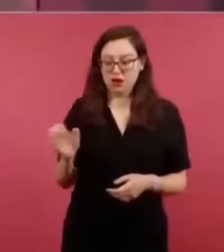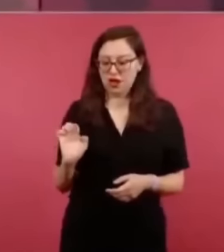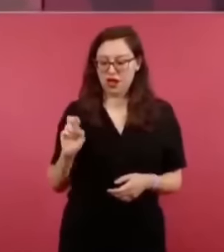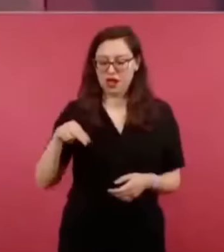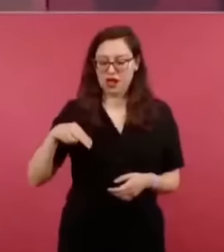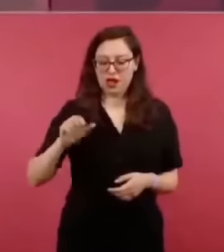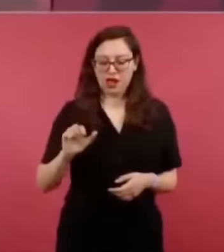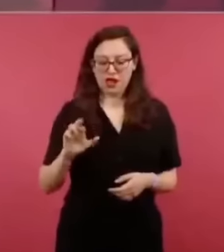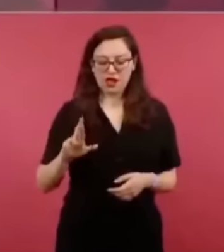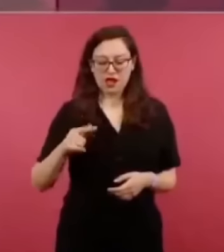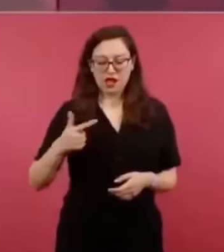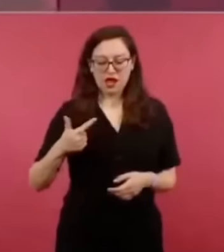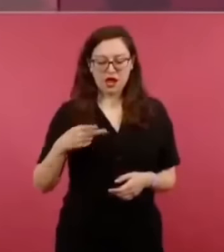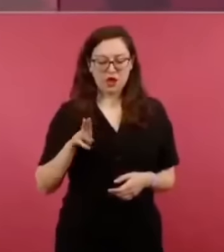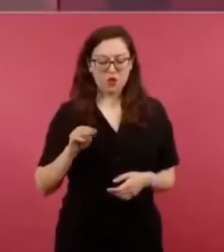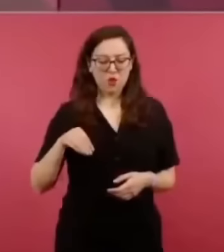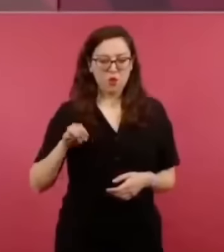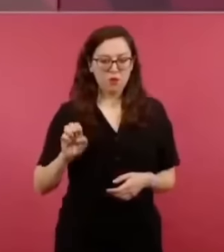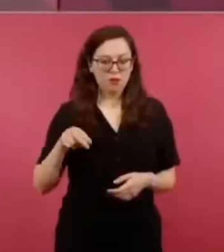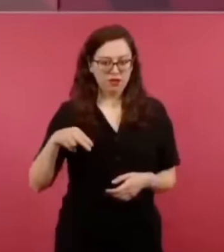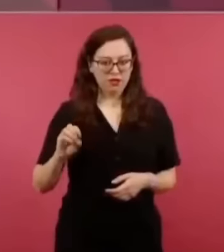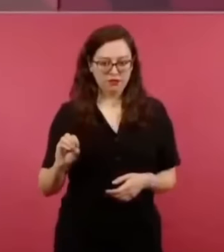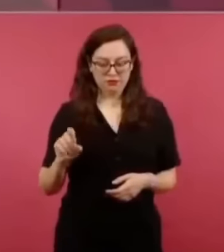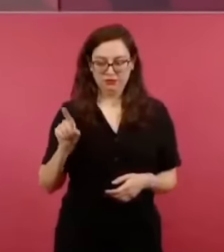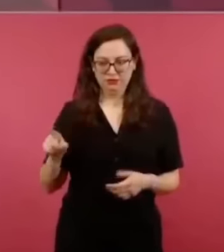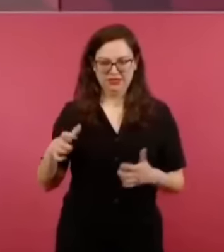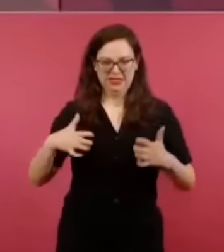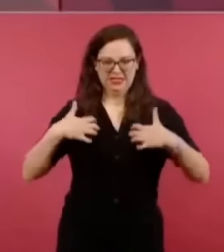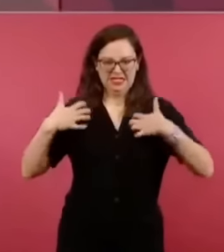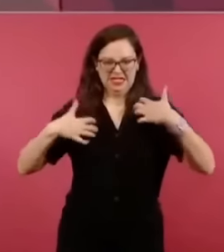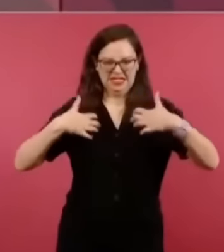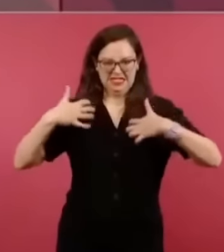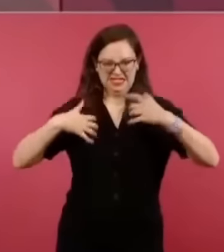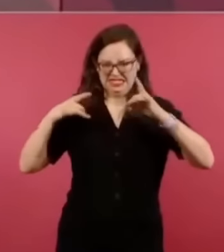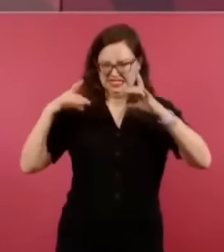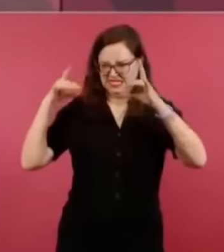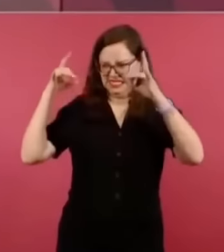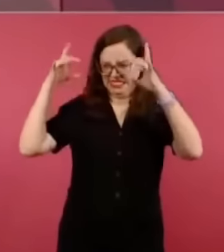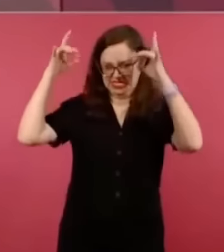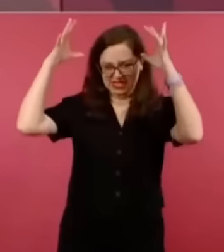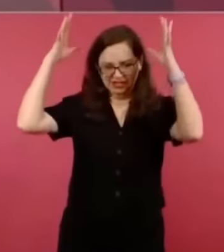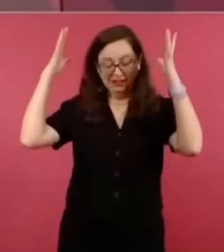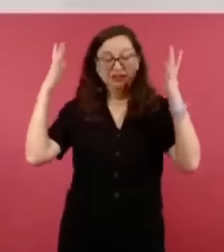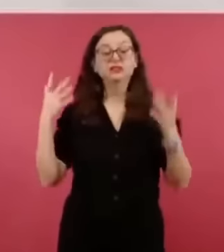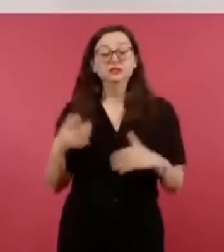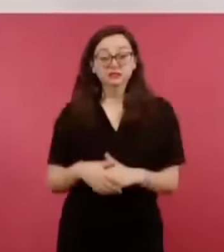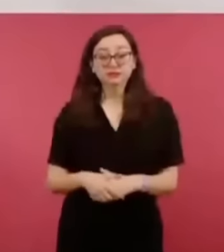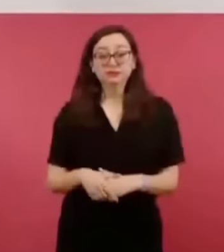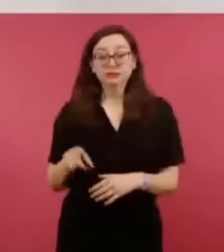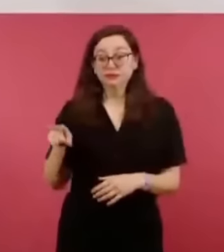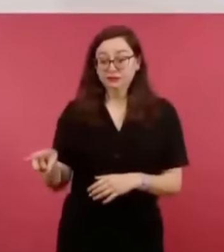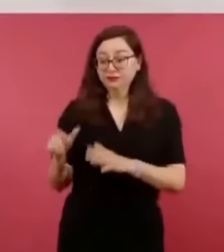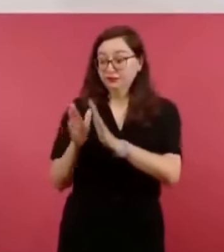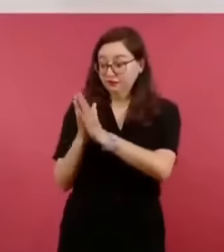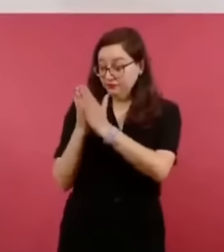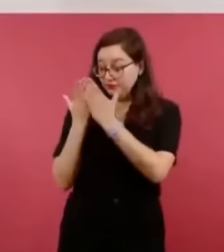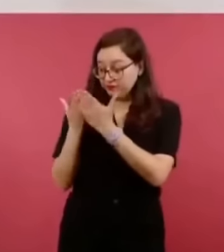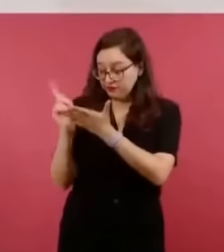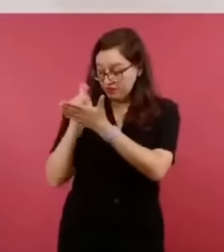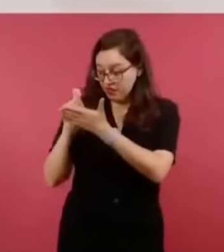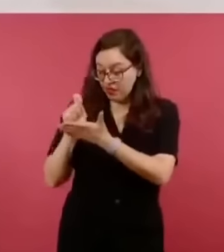libros en contra de Juárez, en contra